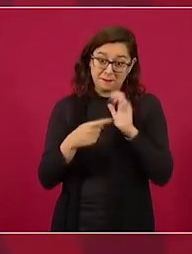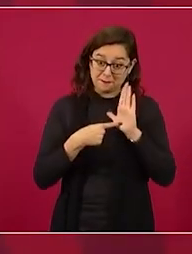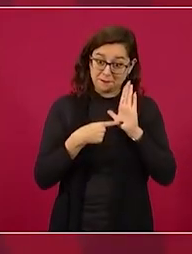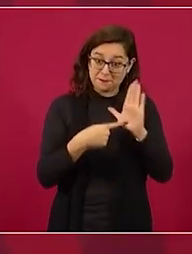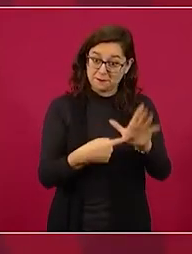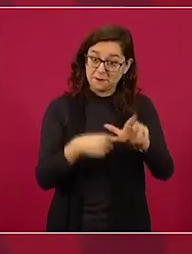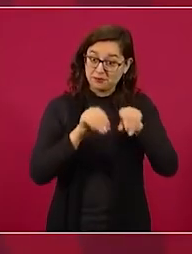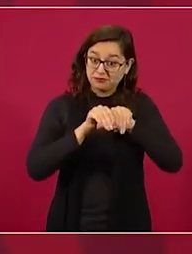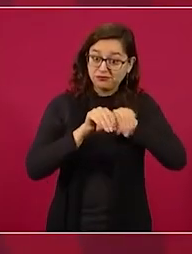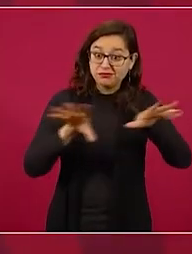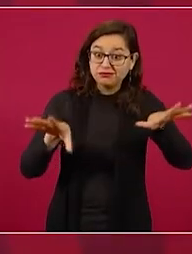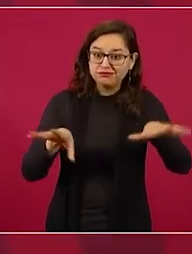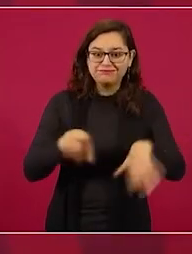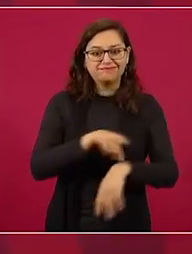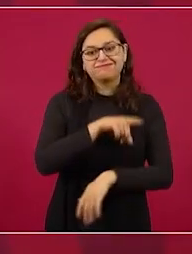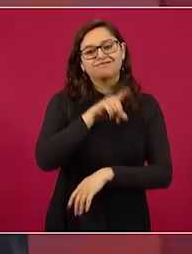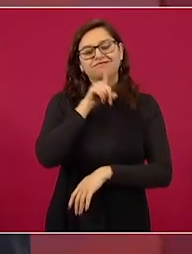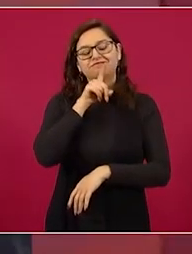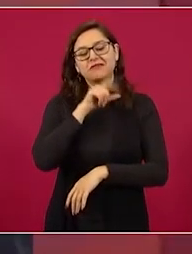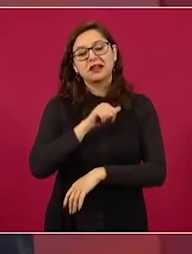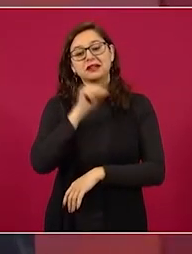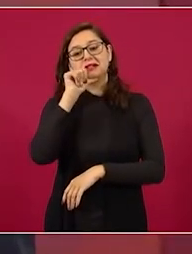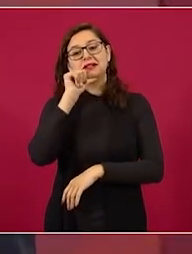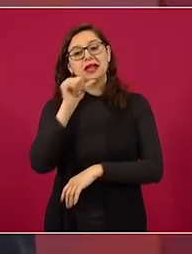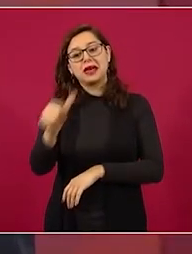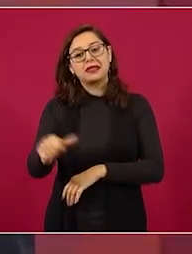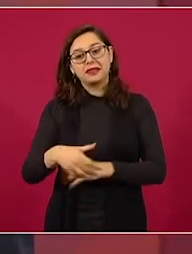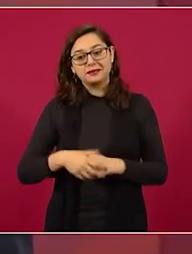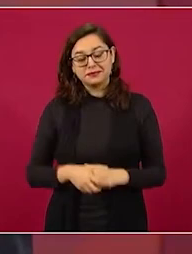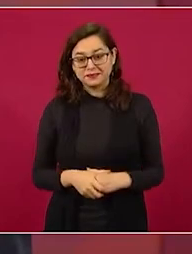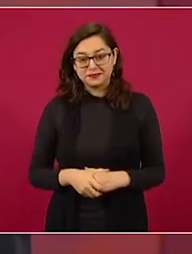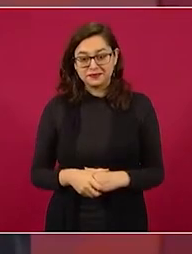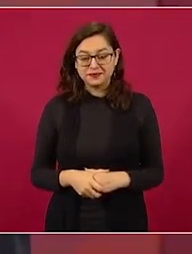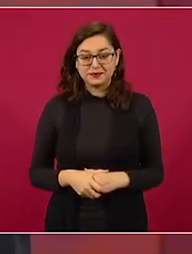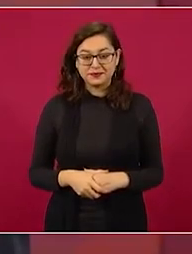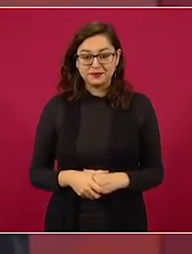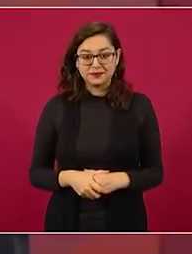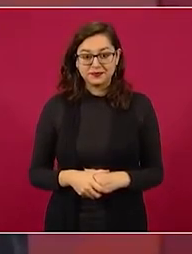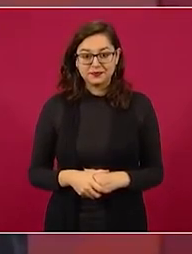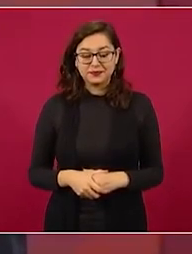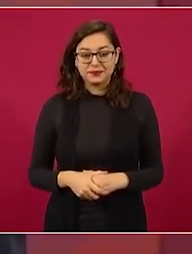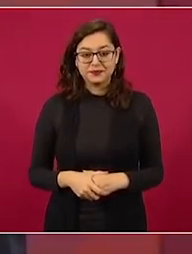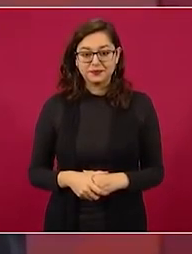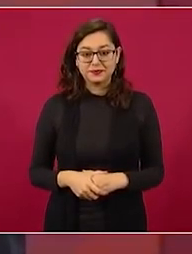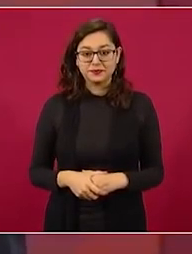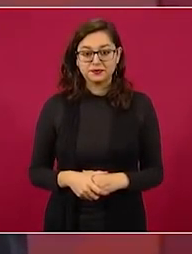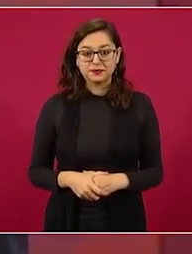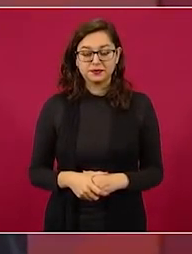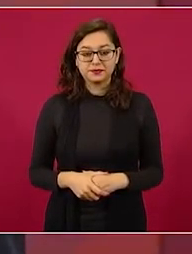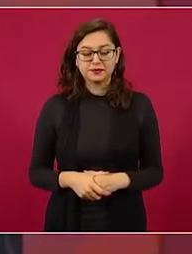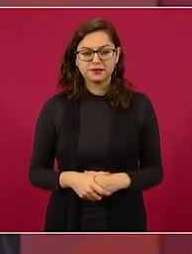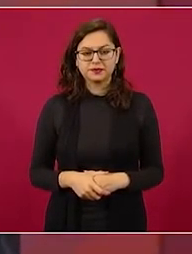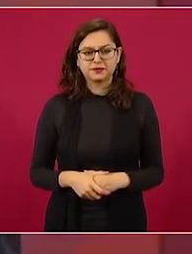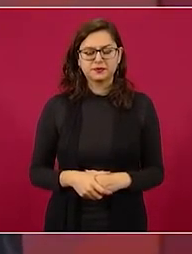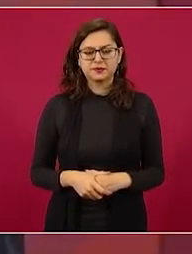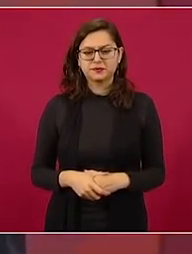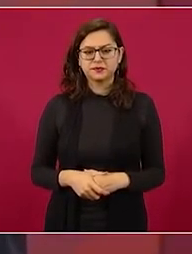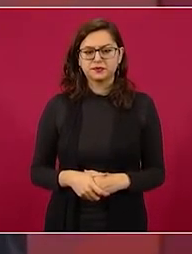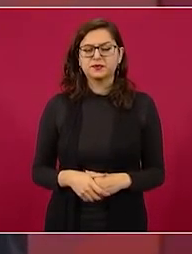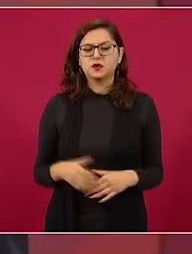más. ¿No le respondió el INAI? No, todavía, le mandé una carta,